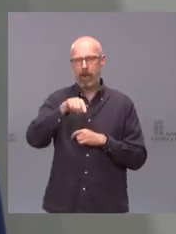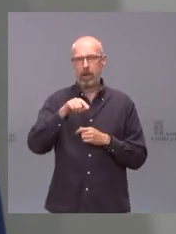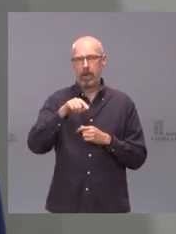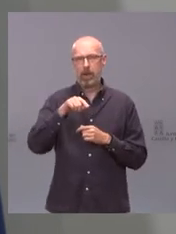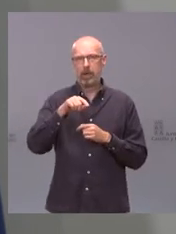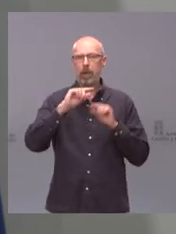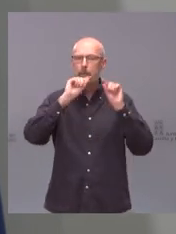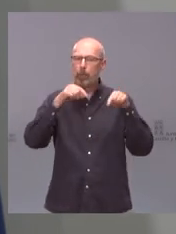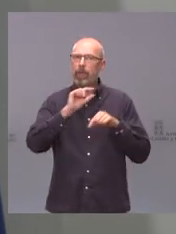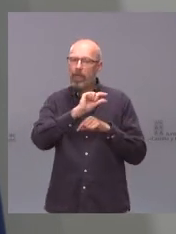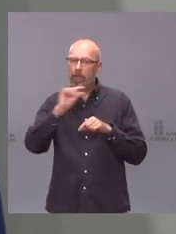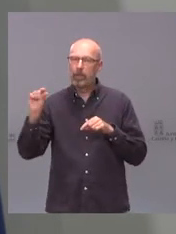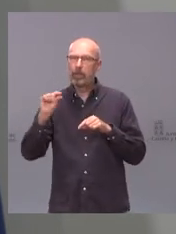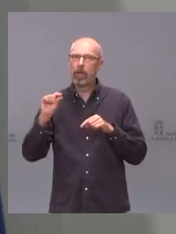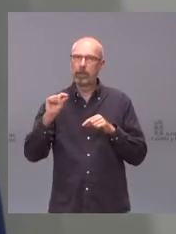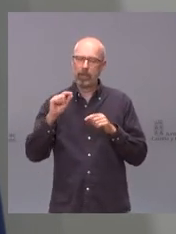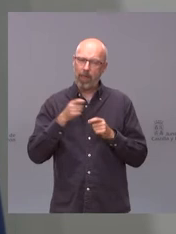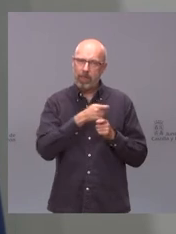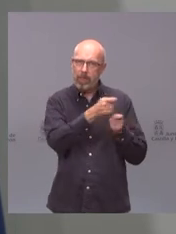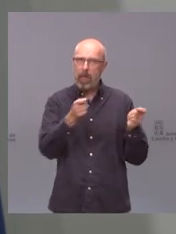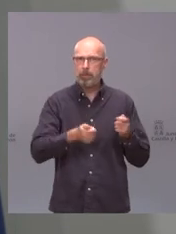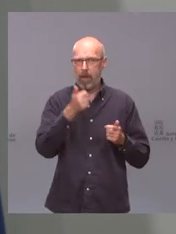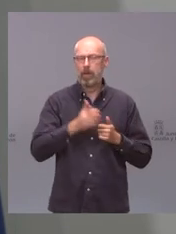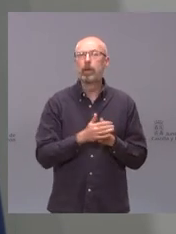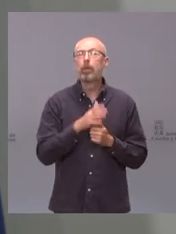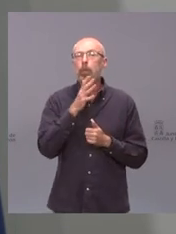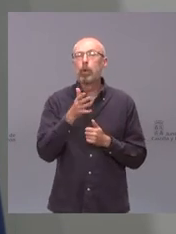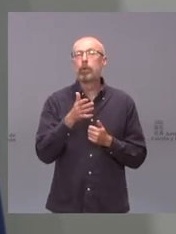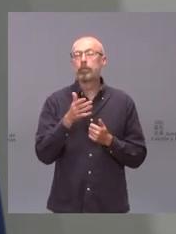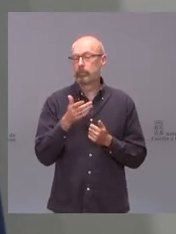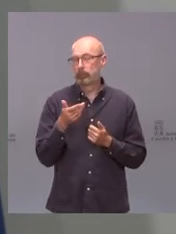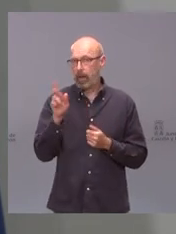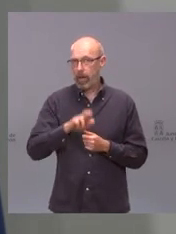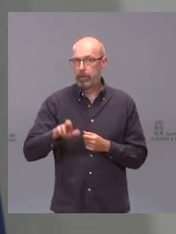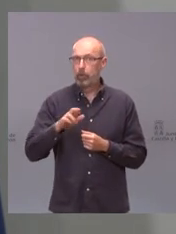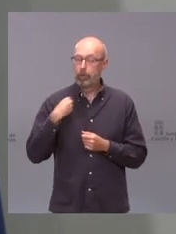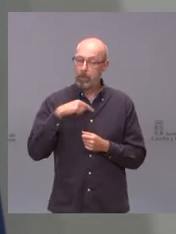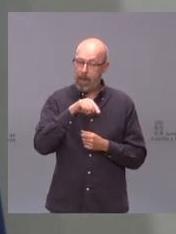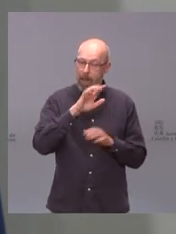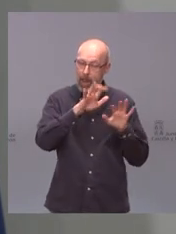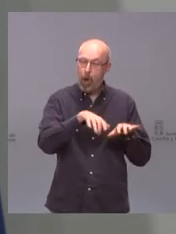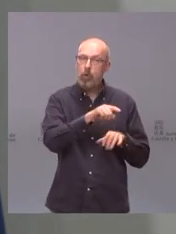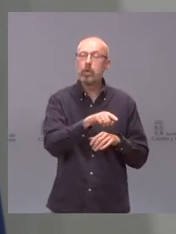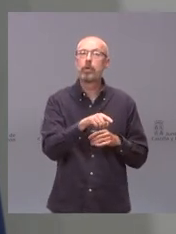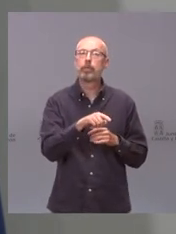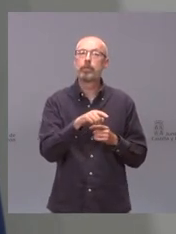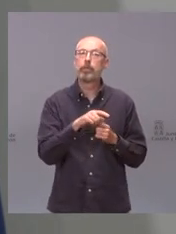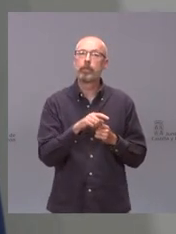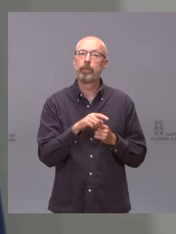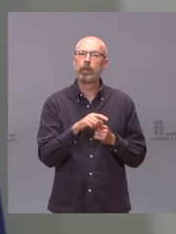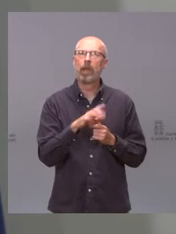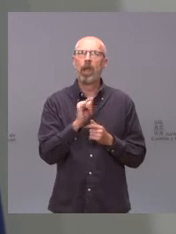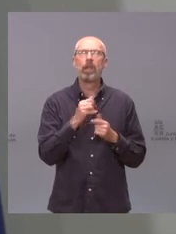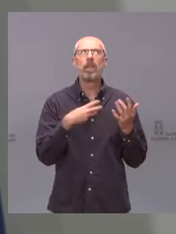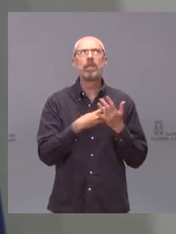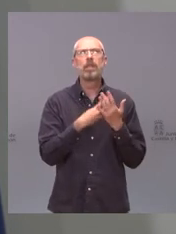mayor número de dosis ha administrado de toda la comunidad pero es que le insisto es que León tiene pues 18